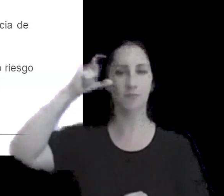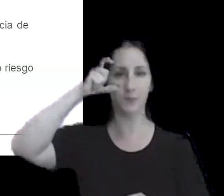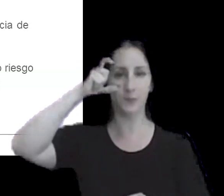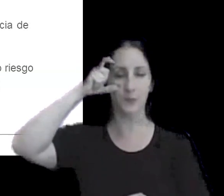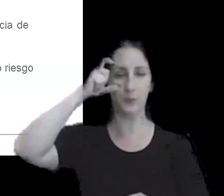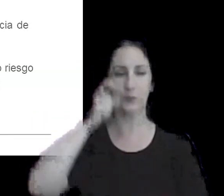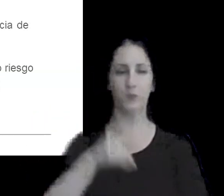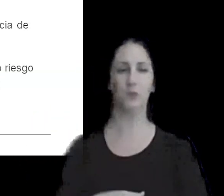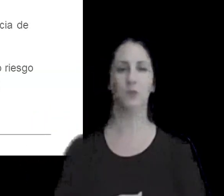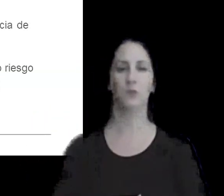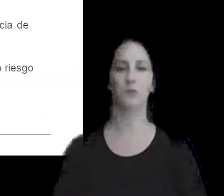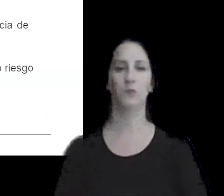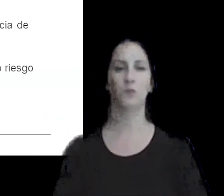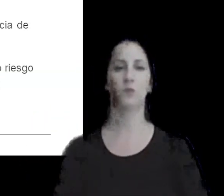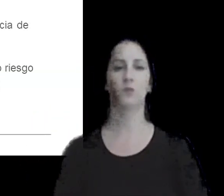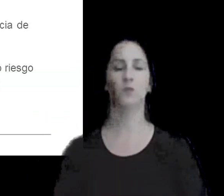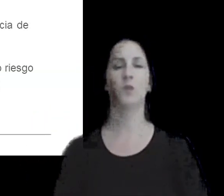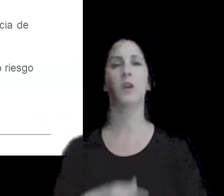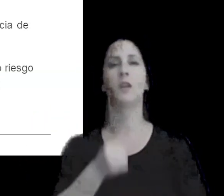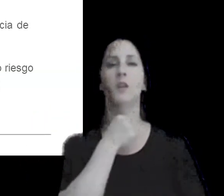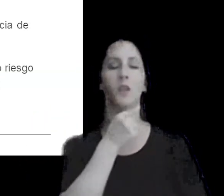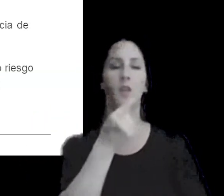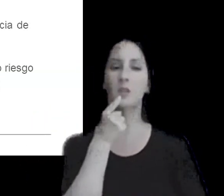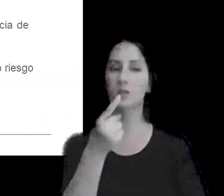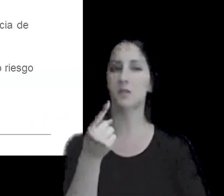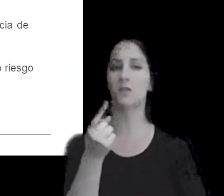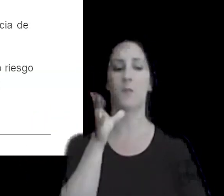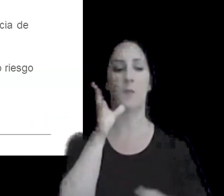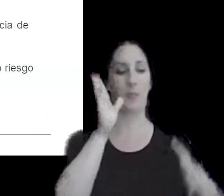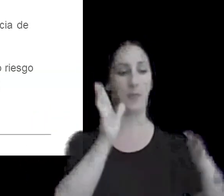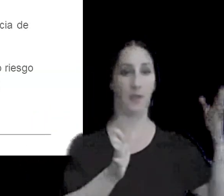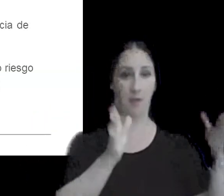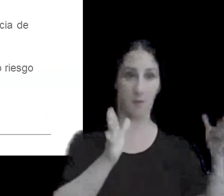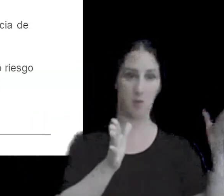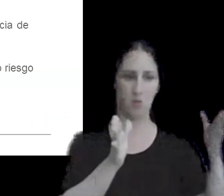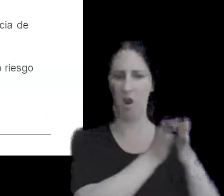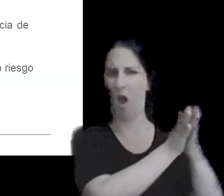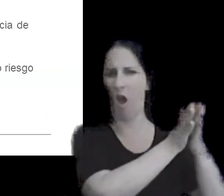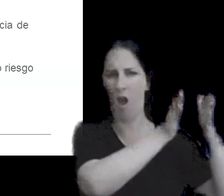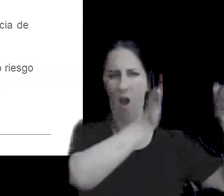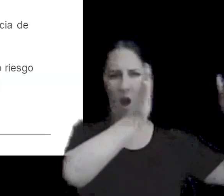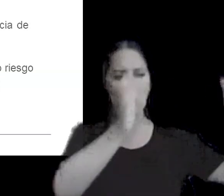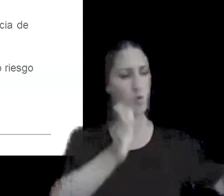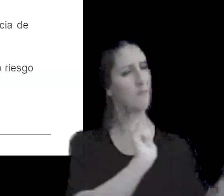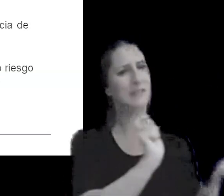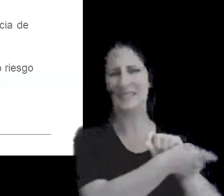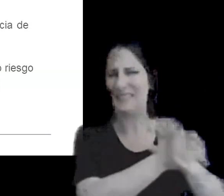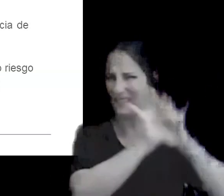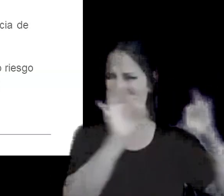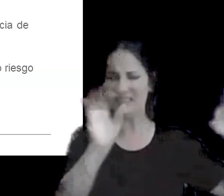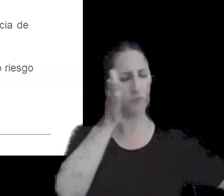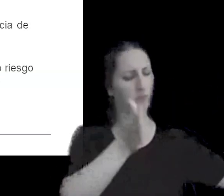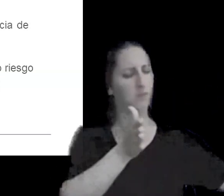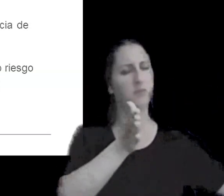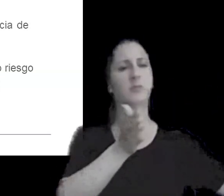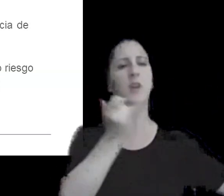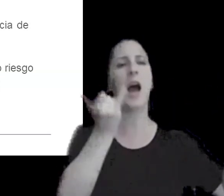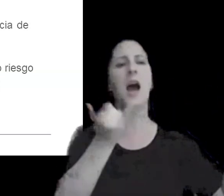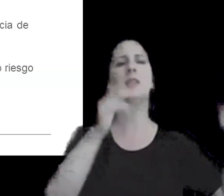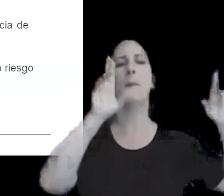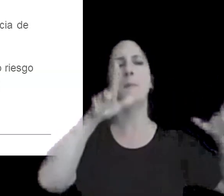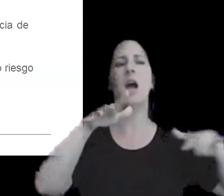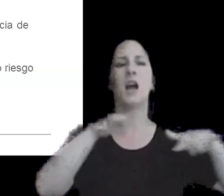es decir hubo un periodo bastante extenso sin modificaciones hasta el plan de acción